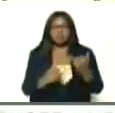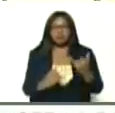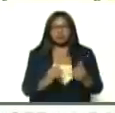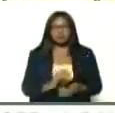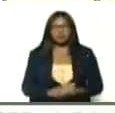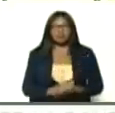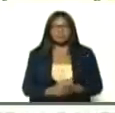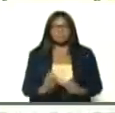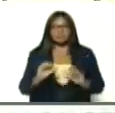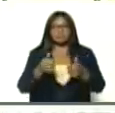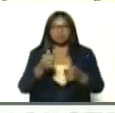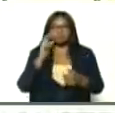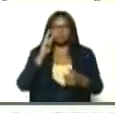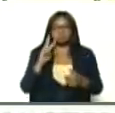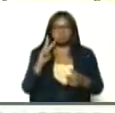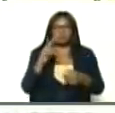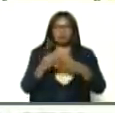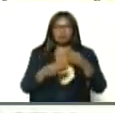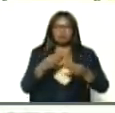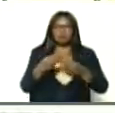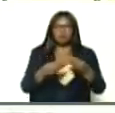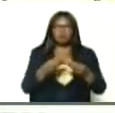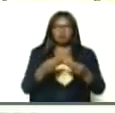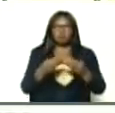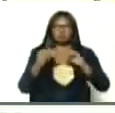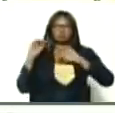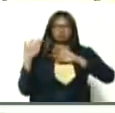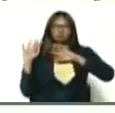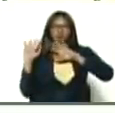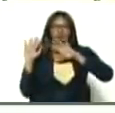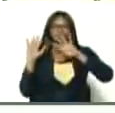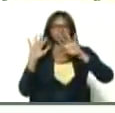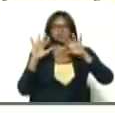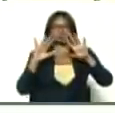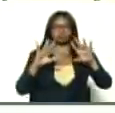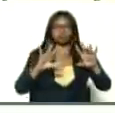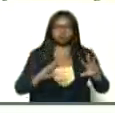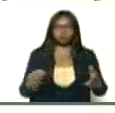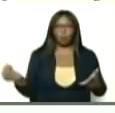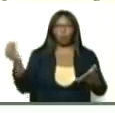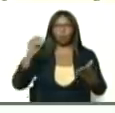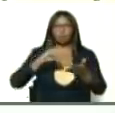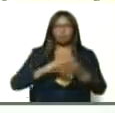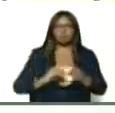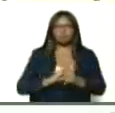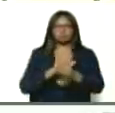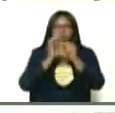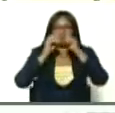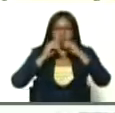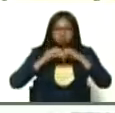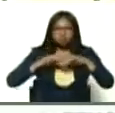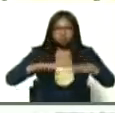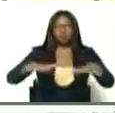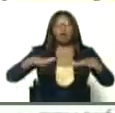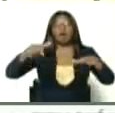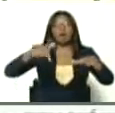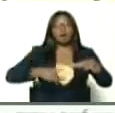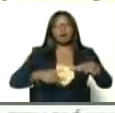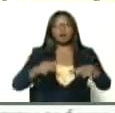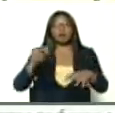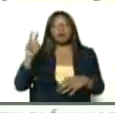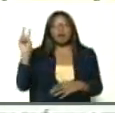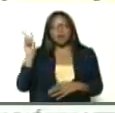empezamos a ver el fenómeno masivo de regreso de venezolanos y venezolanas por las